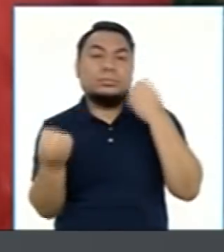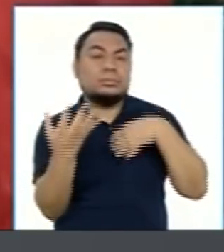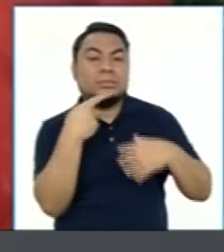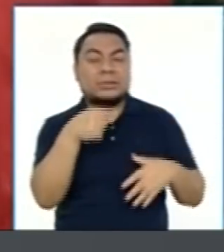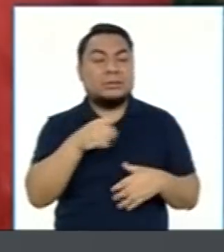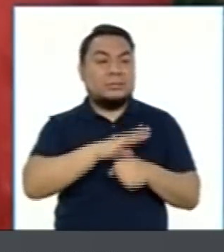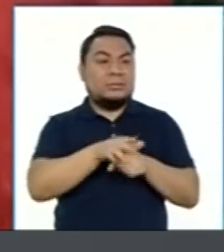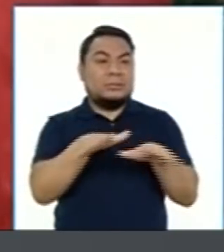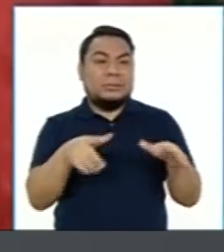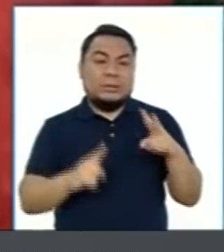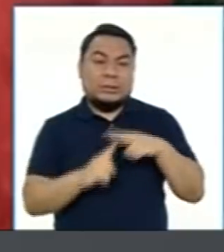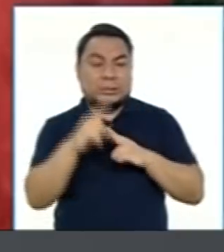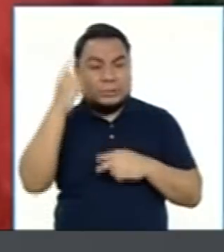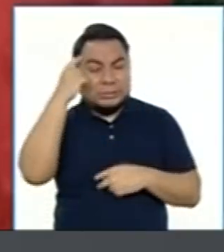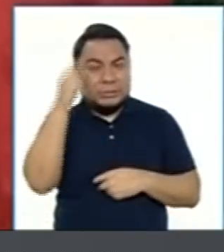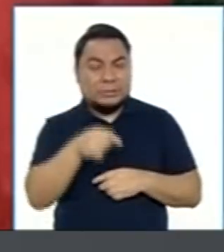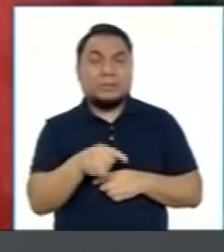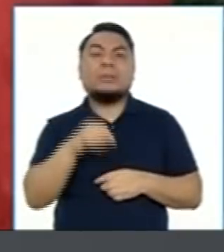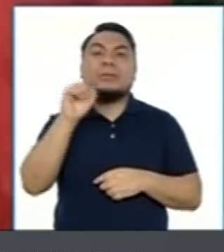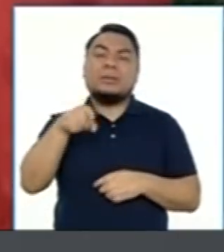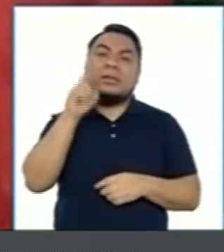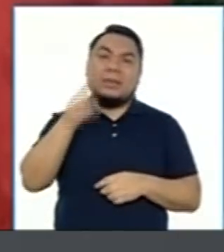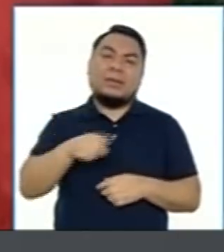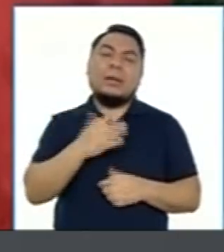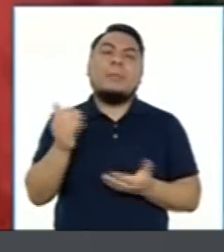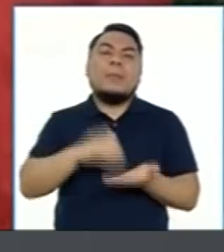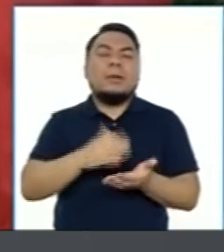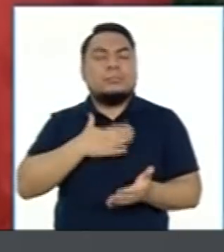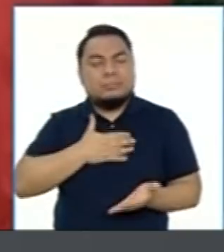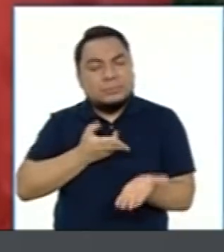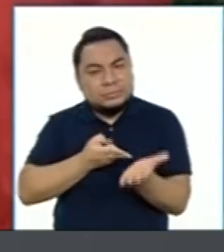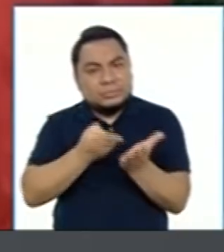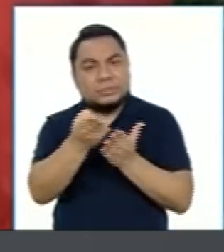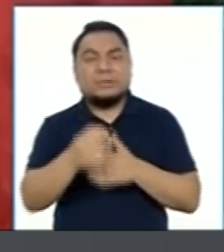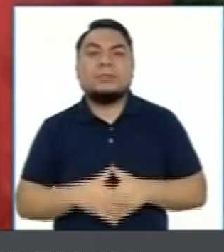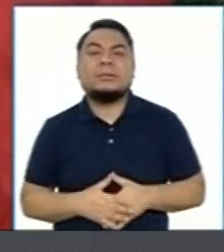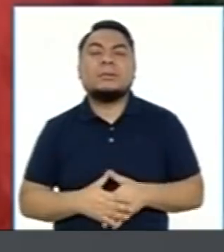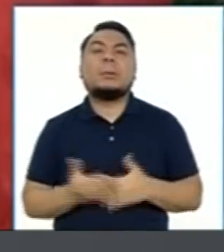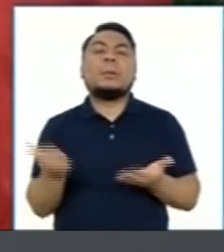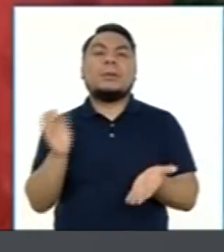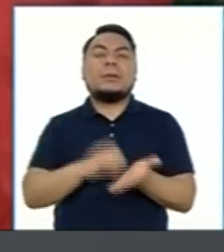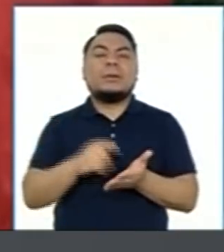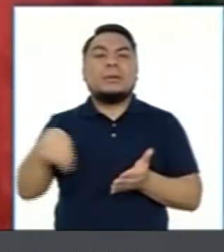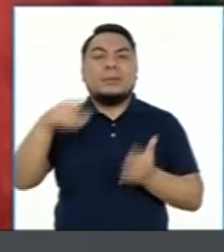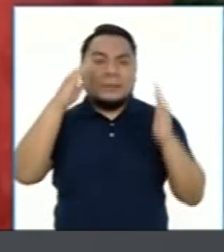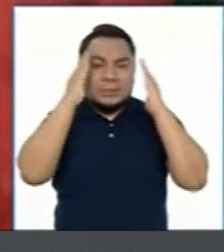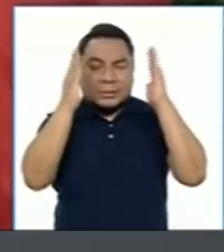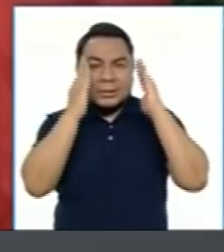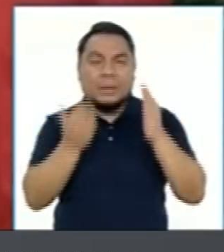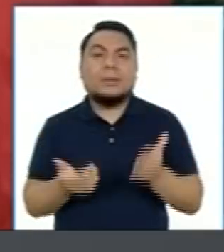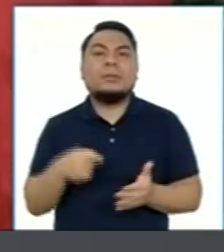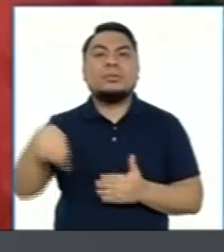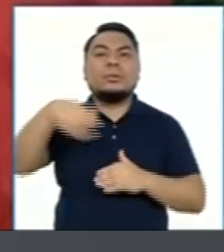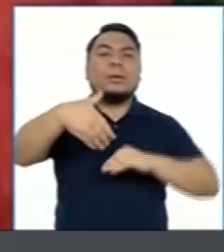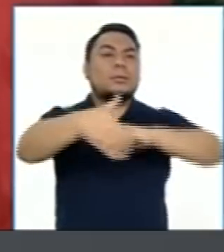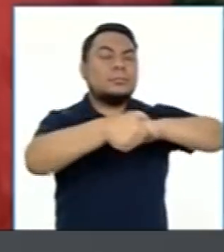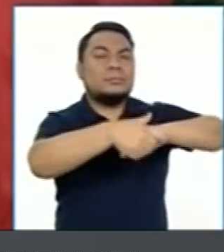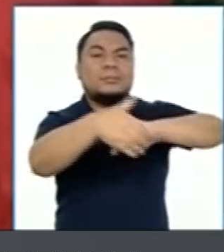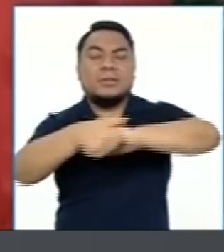deje esta pandemia, es de ser más solidarios, es de tenderlos la mano